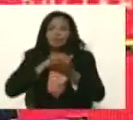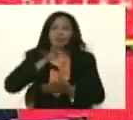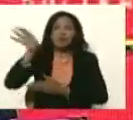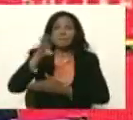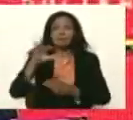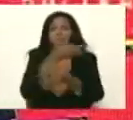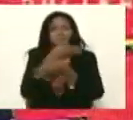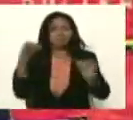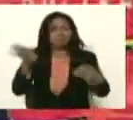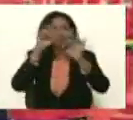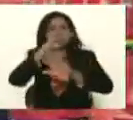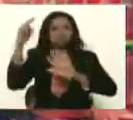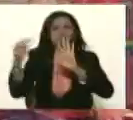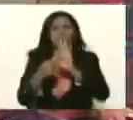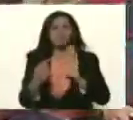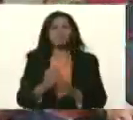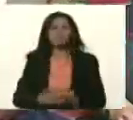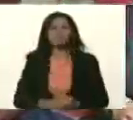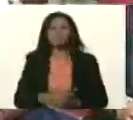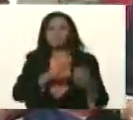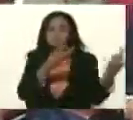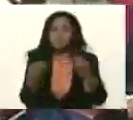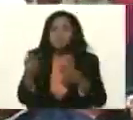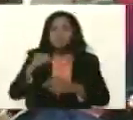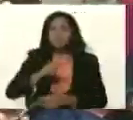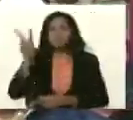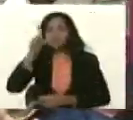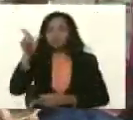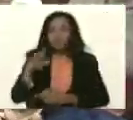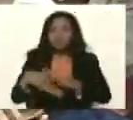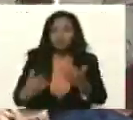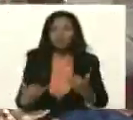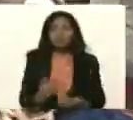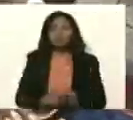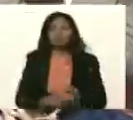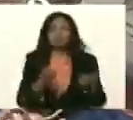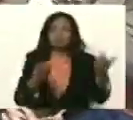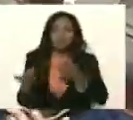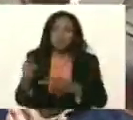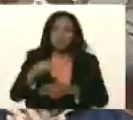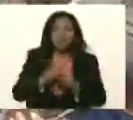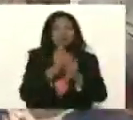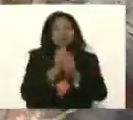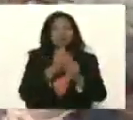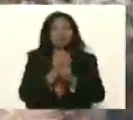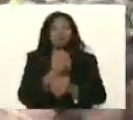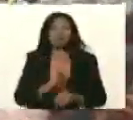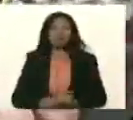éxito total bienvenidos venezolanos y venezolanas bienvenidos al trabajo